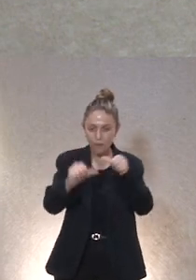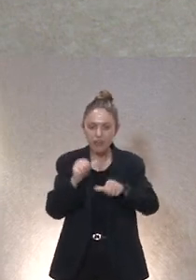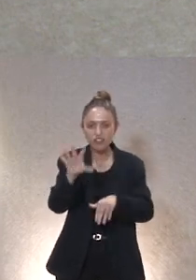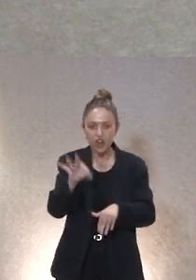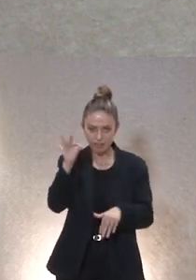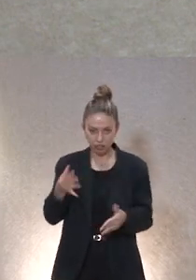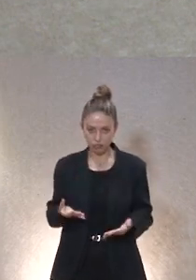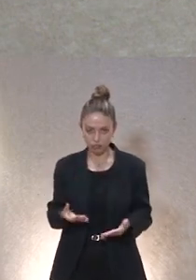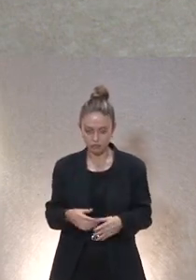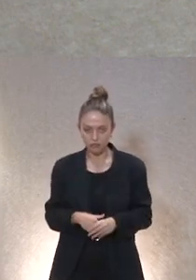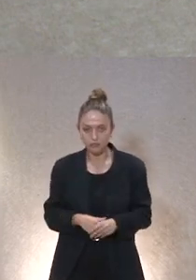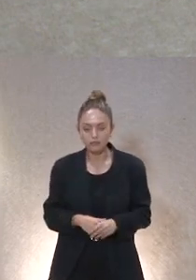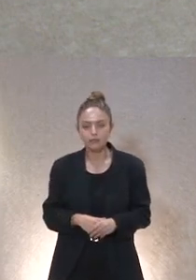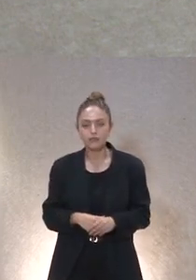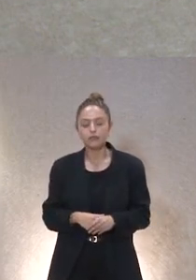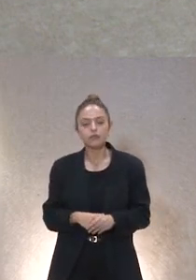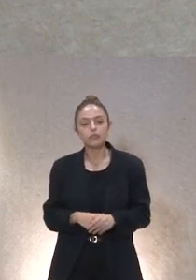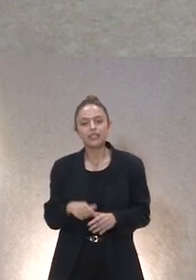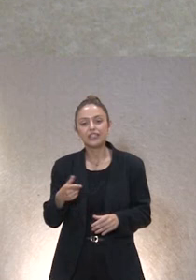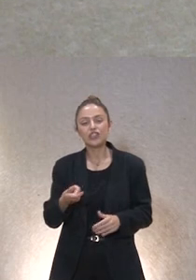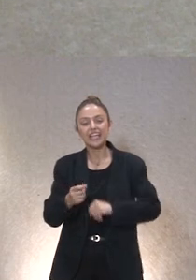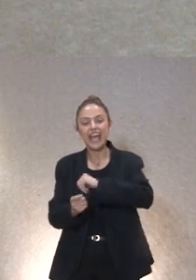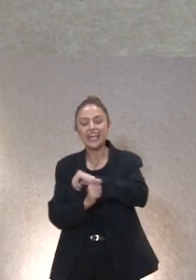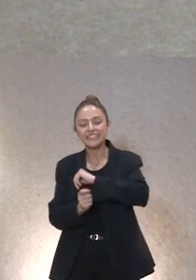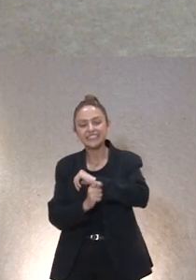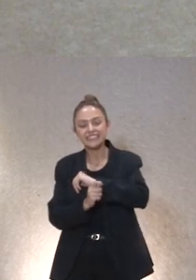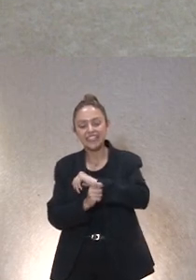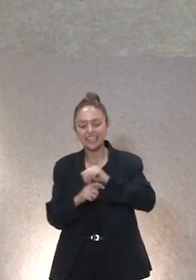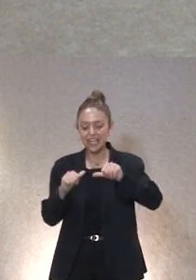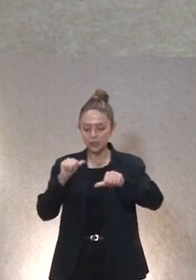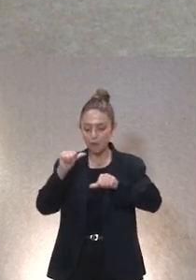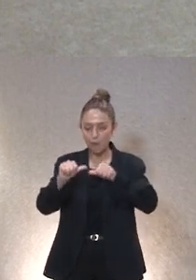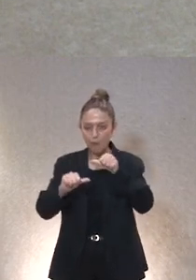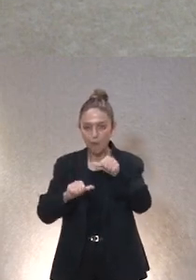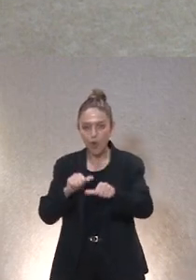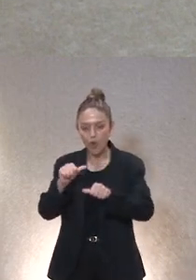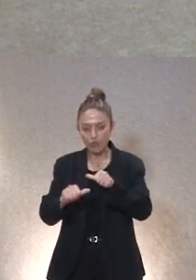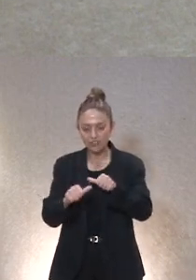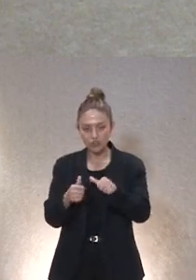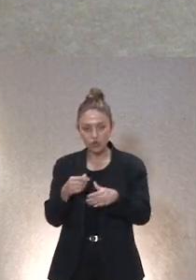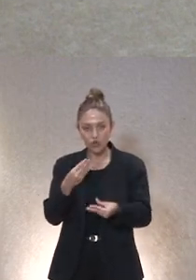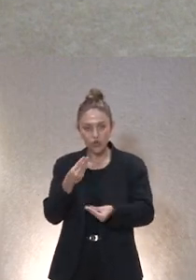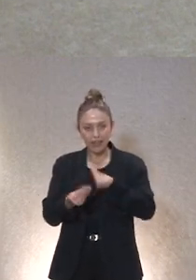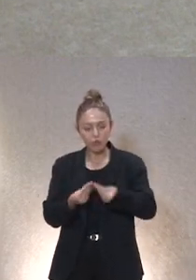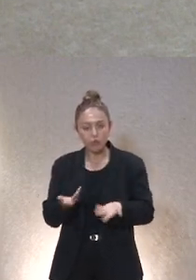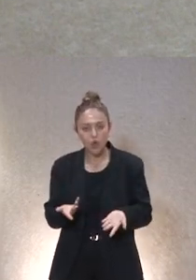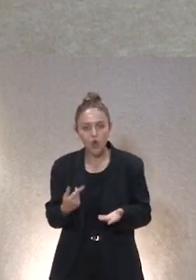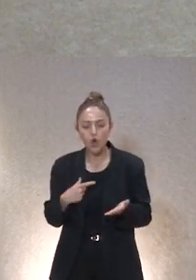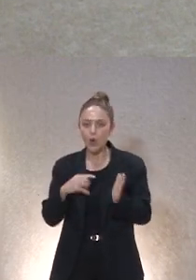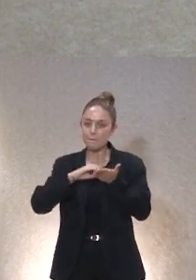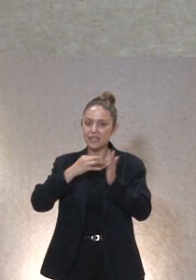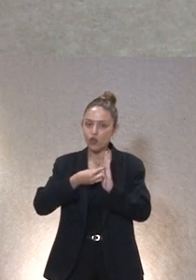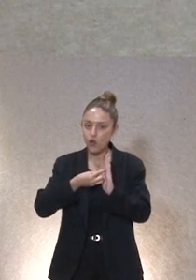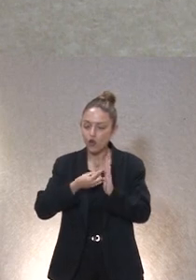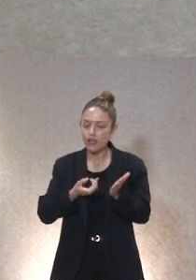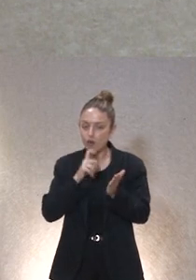justo iba en esa línea a la pregunta ¿no? ¿qué estrategias en este proceso de ejecución seguís con la metodología diría yo un